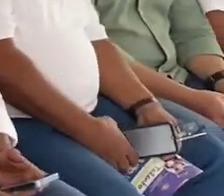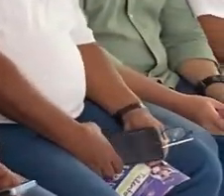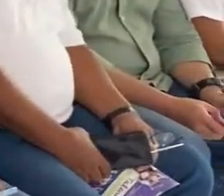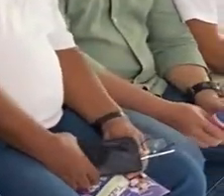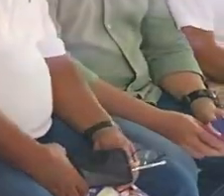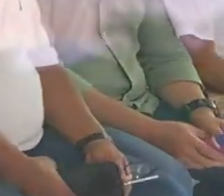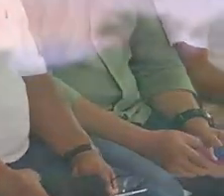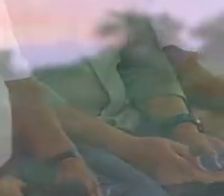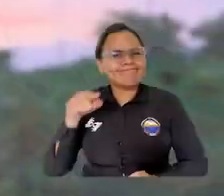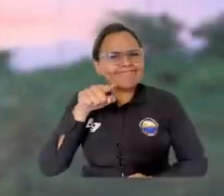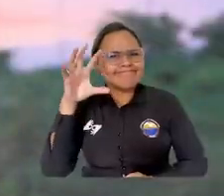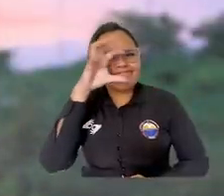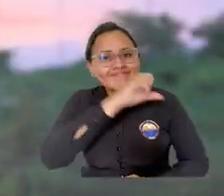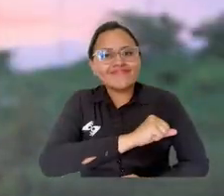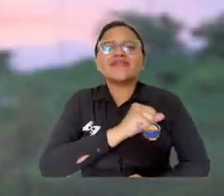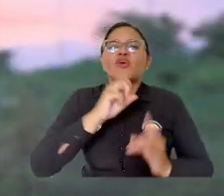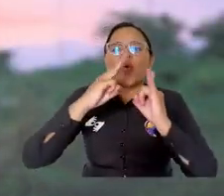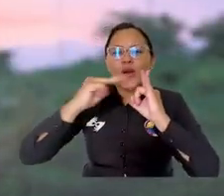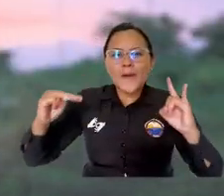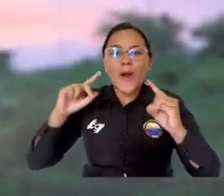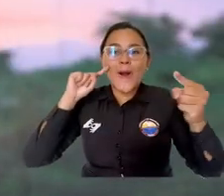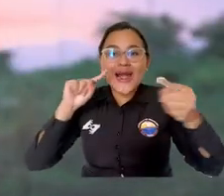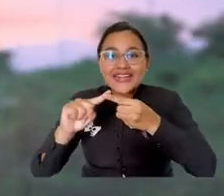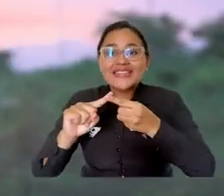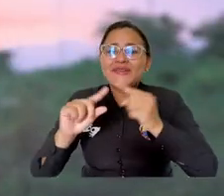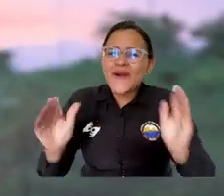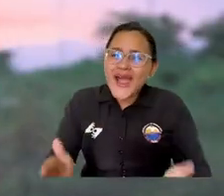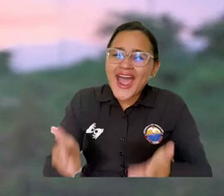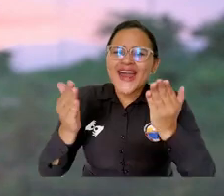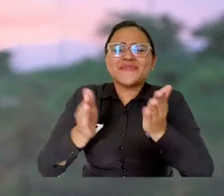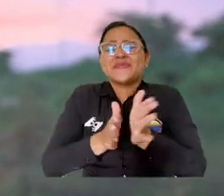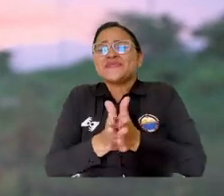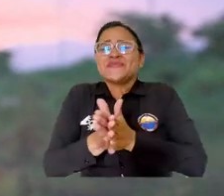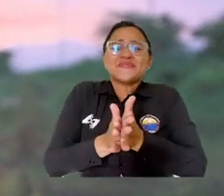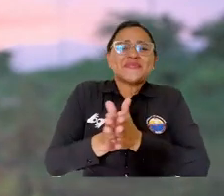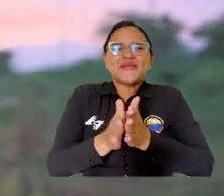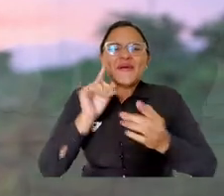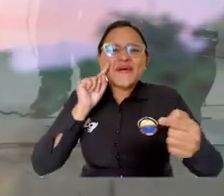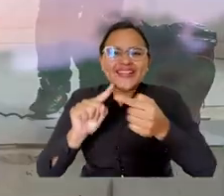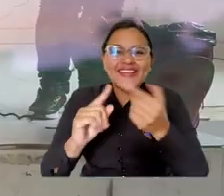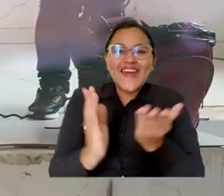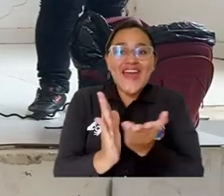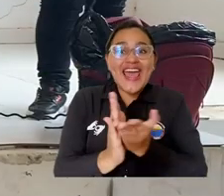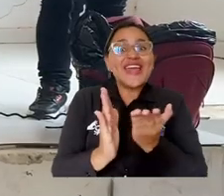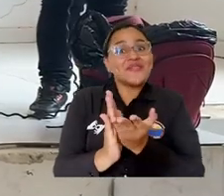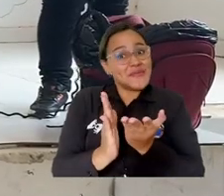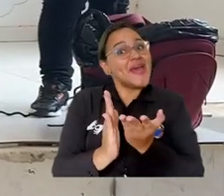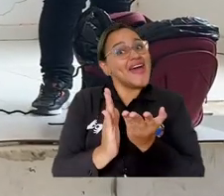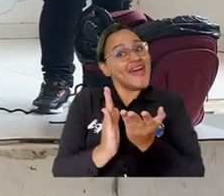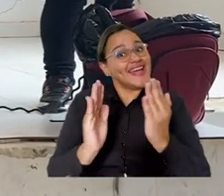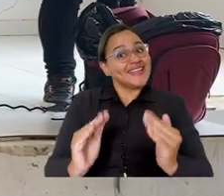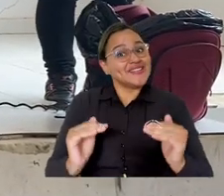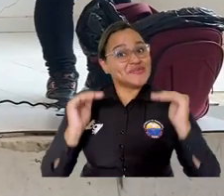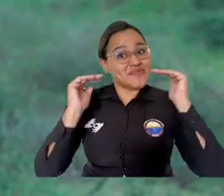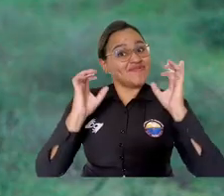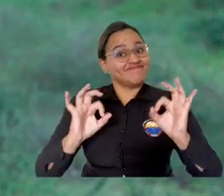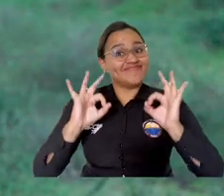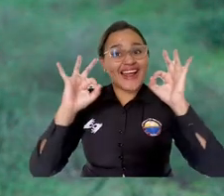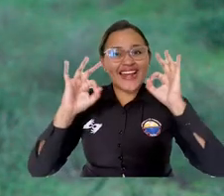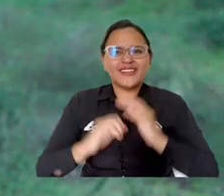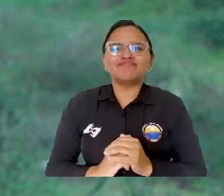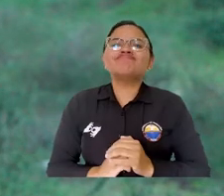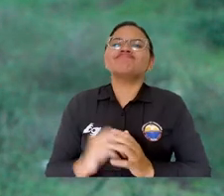Música Con esto, Unimagdalena sigue sembrando esperanza a través de la educación superior de alta calidad.